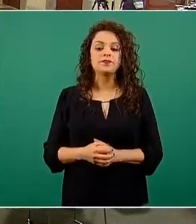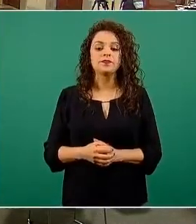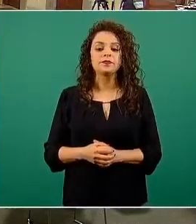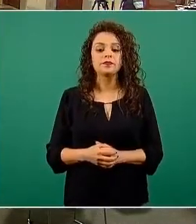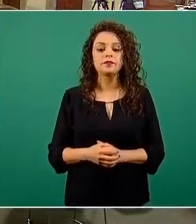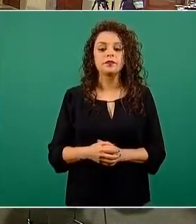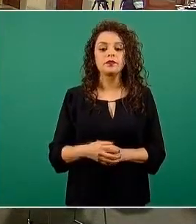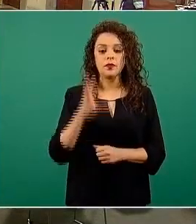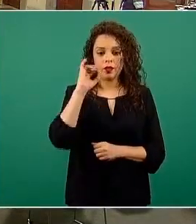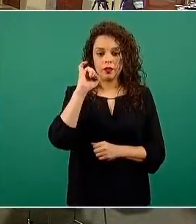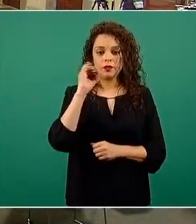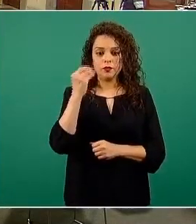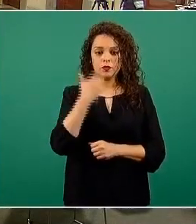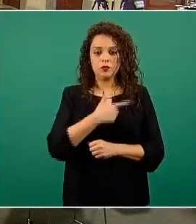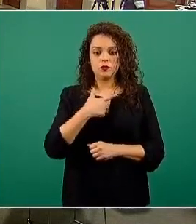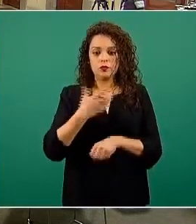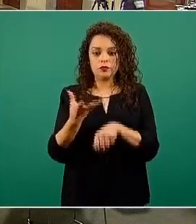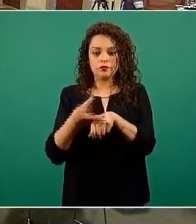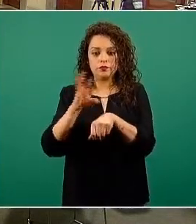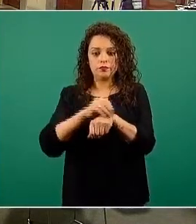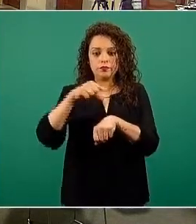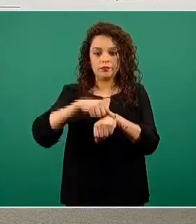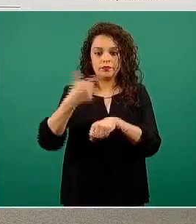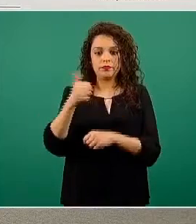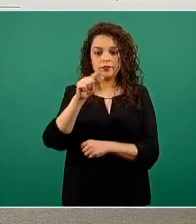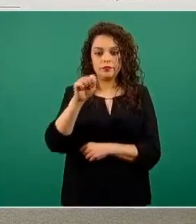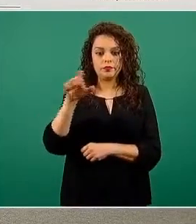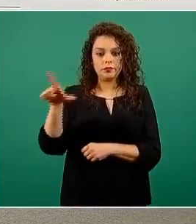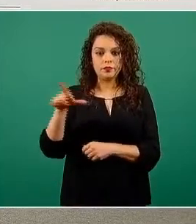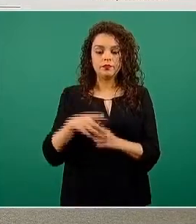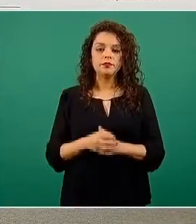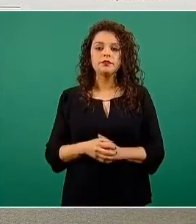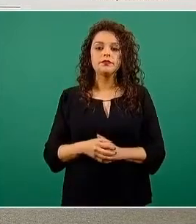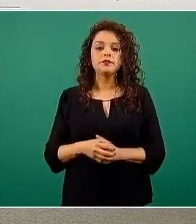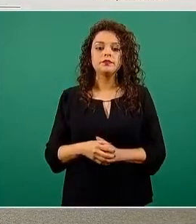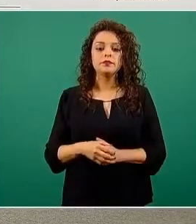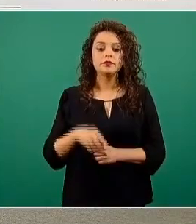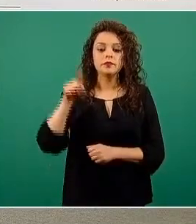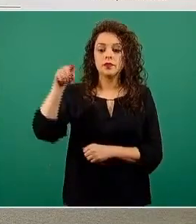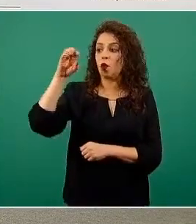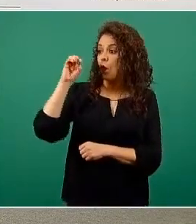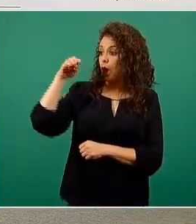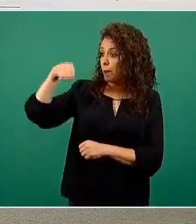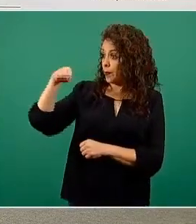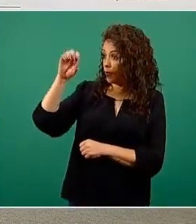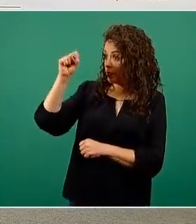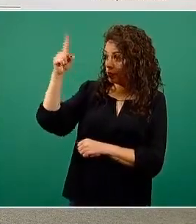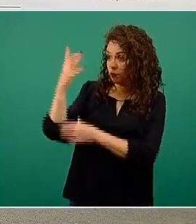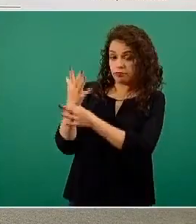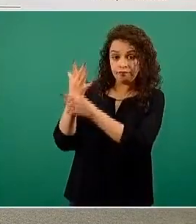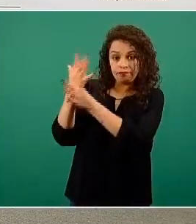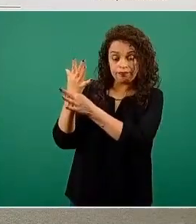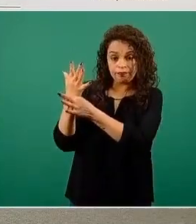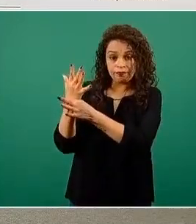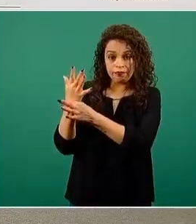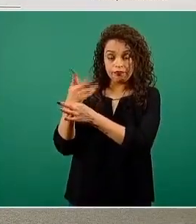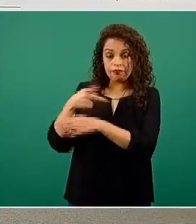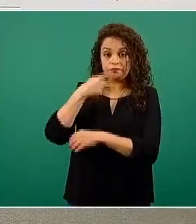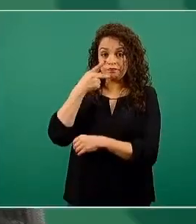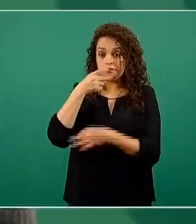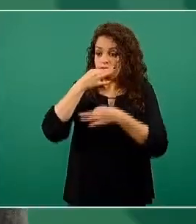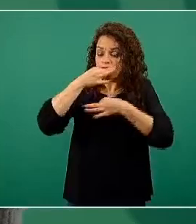López-Gatell. De hecho, este es un llamado que la Organización Mundial de la Salud ha hecho desde el inicio, desde que se